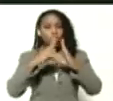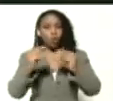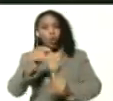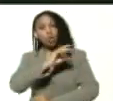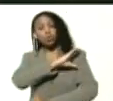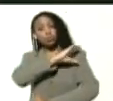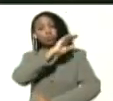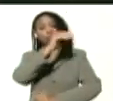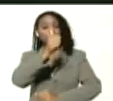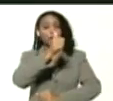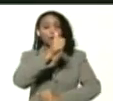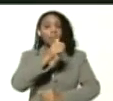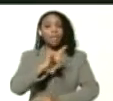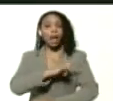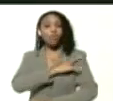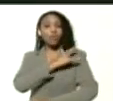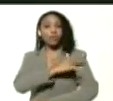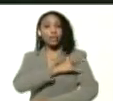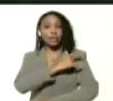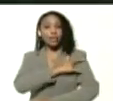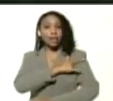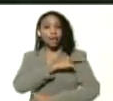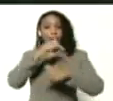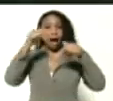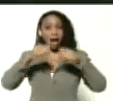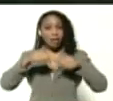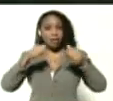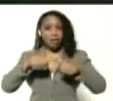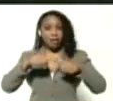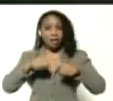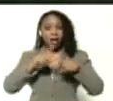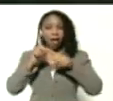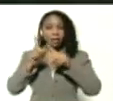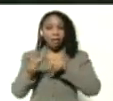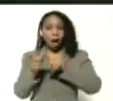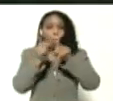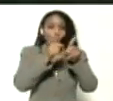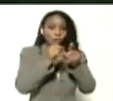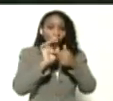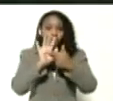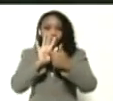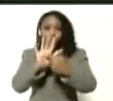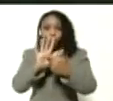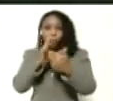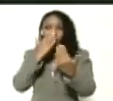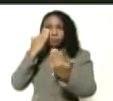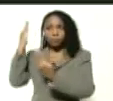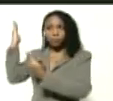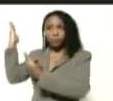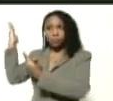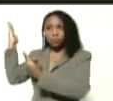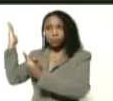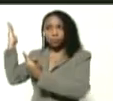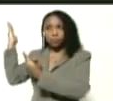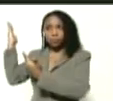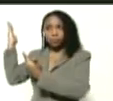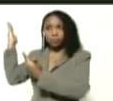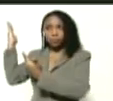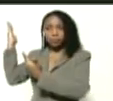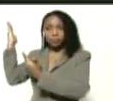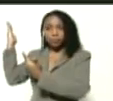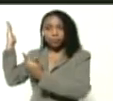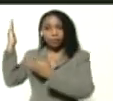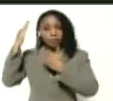rectoras de las universidades, aquí en nuestra otra pantalla. Mis saludos a todos,